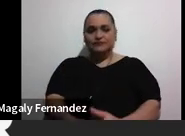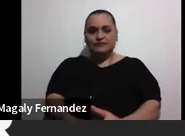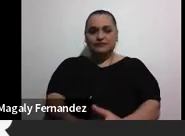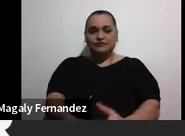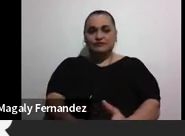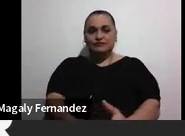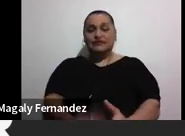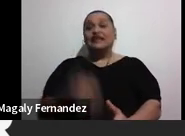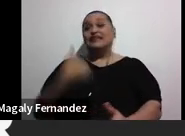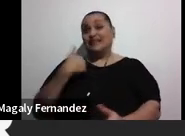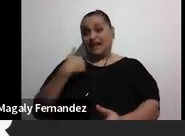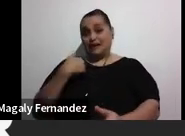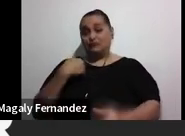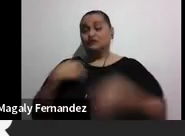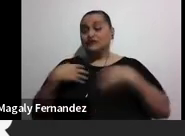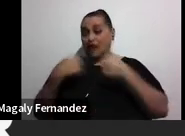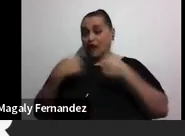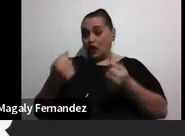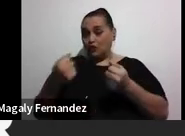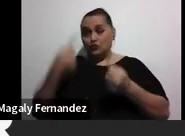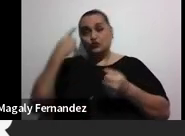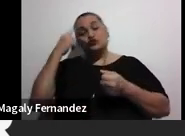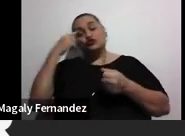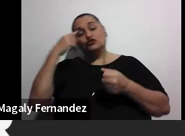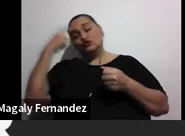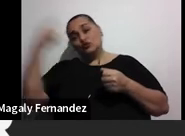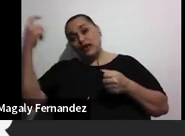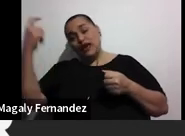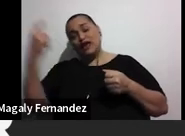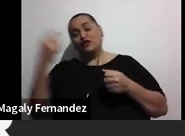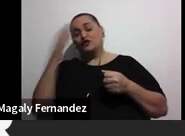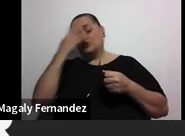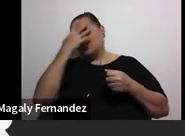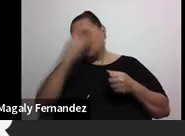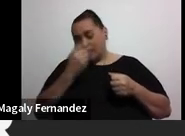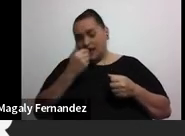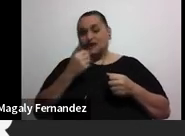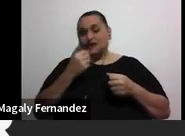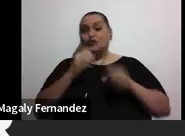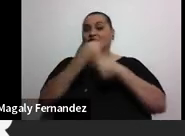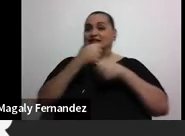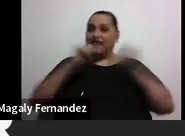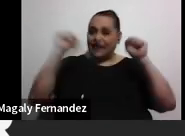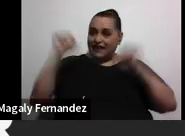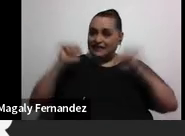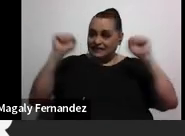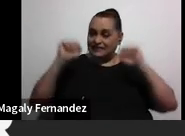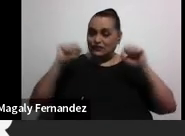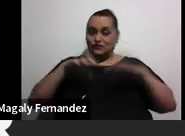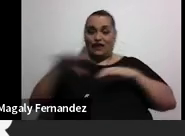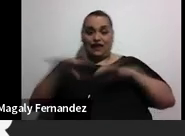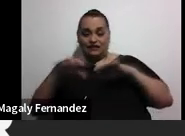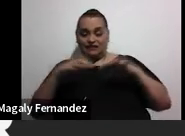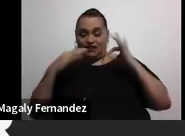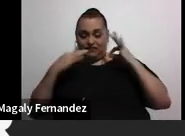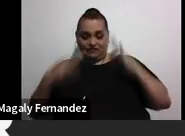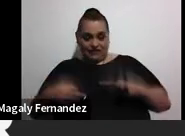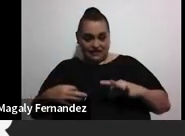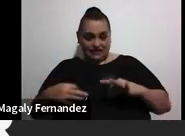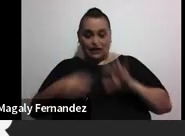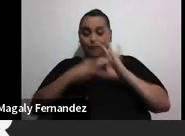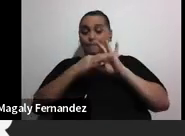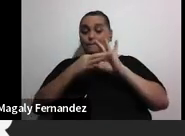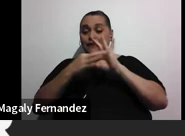Tenemos sueño, salud mental, realizar ejercicio, interesante actividad física, vínculos personales y